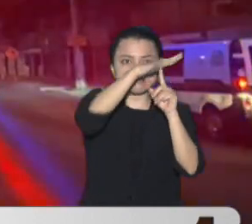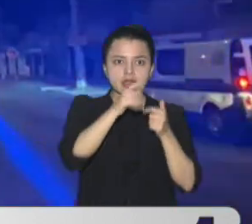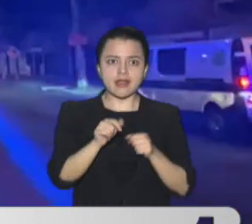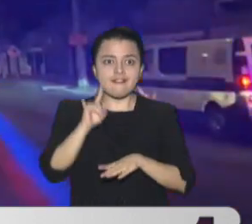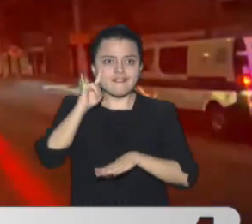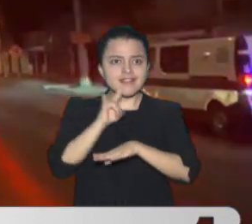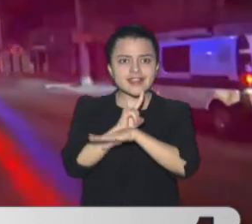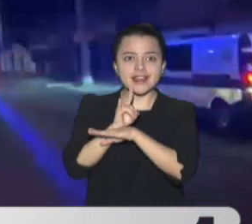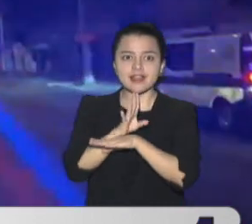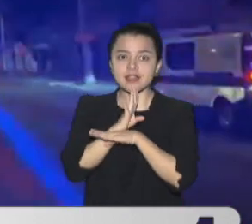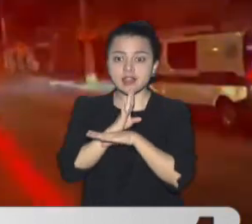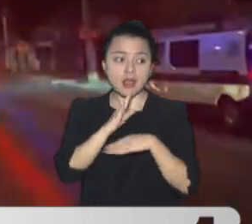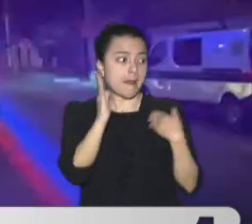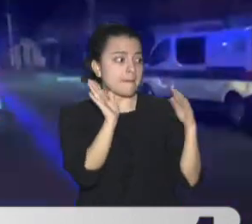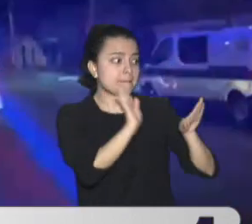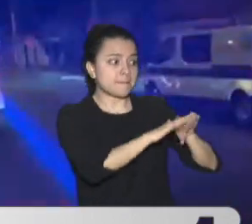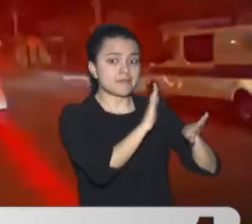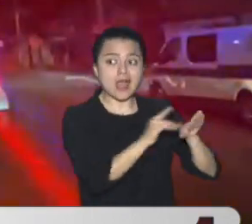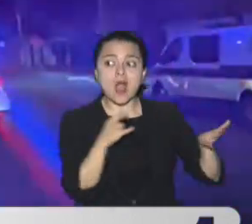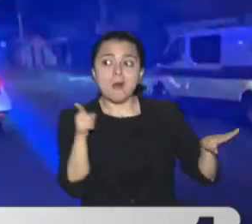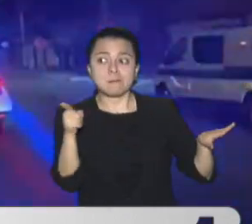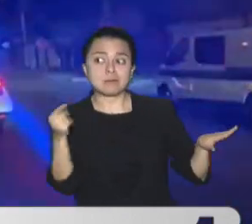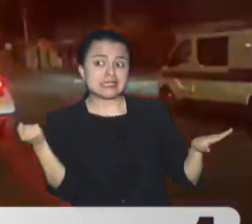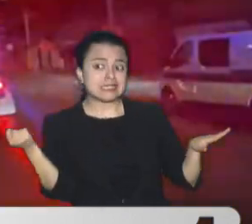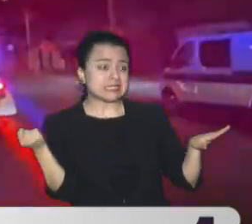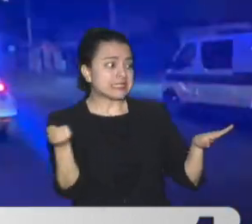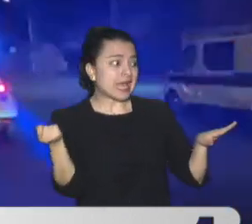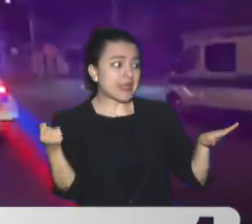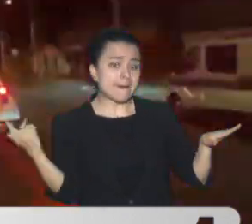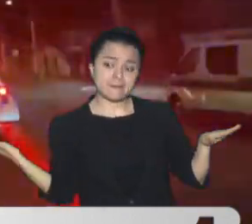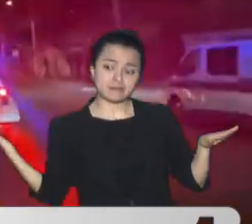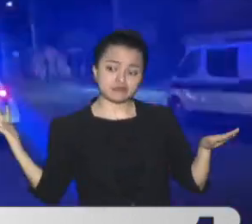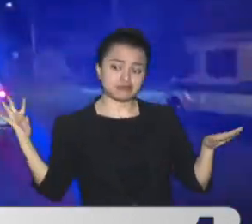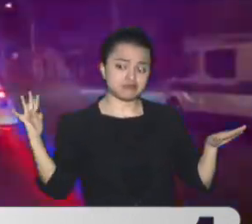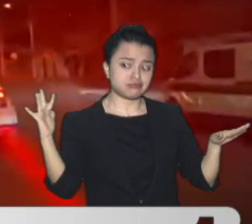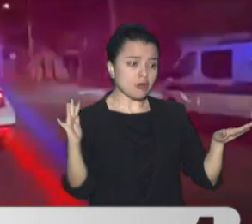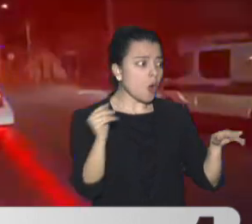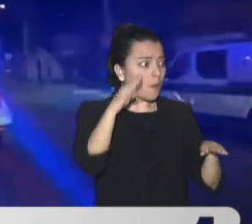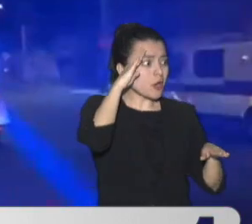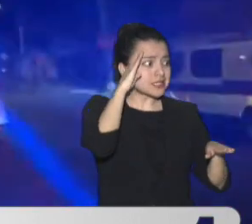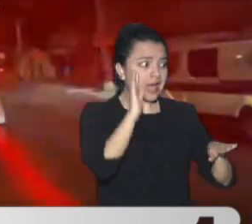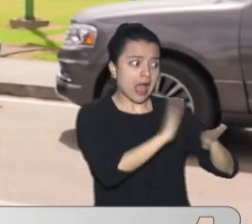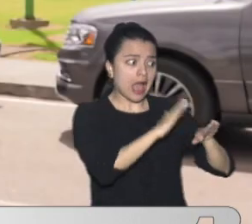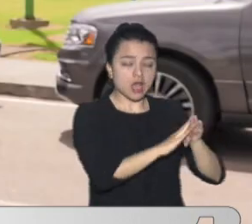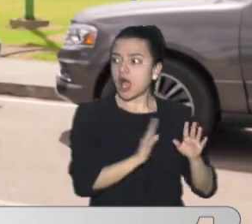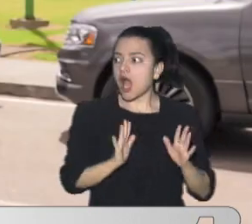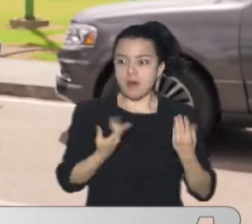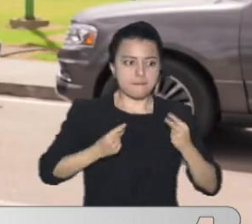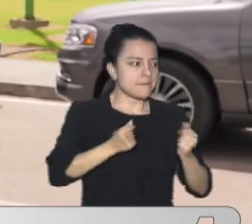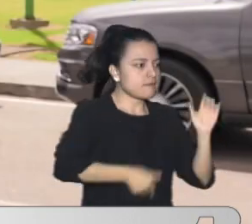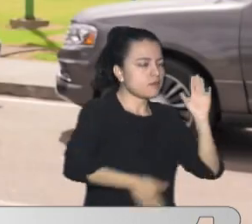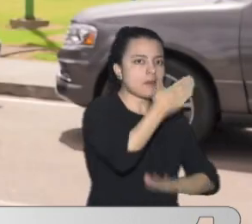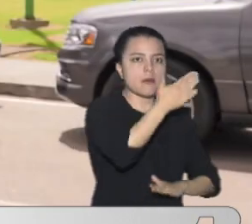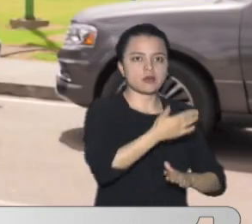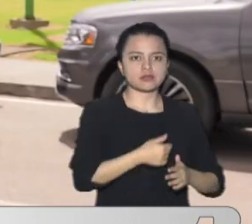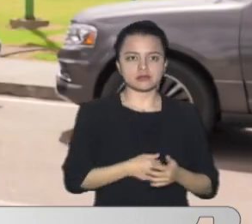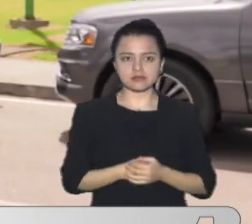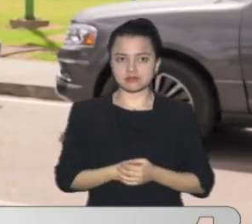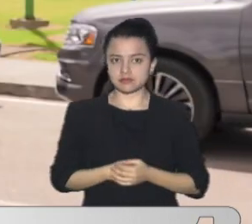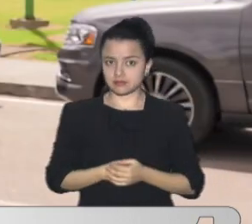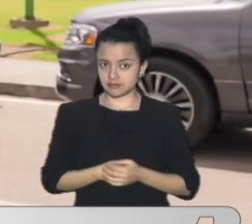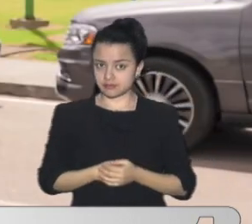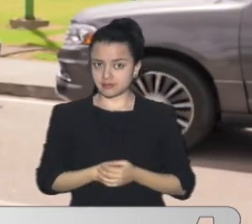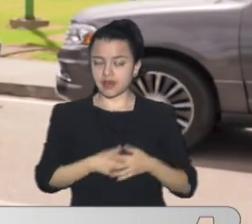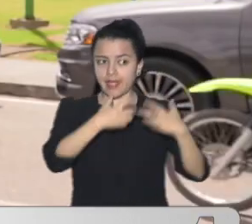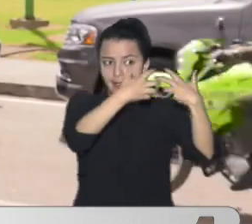ellos Que son colocadas En puntos estratégicos Para hacer seguimiento Y vigilancia De las rutinas Que tienen